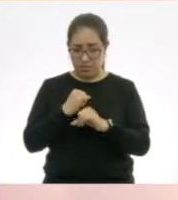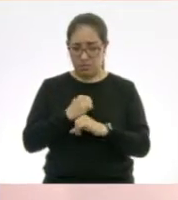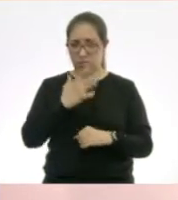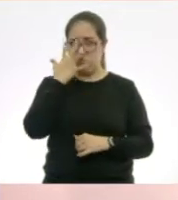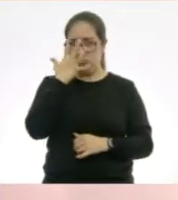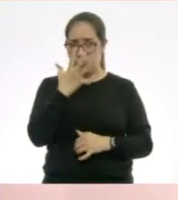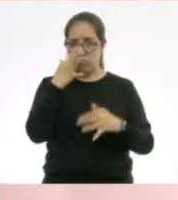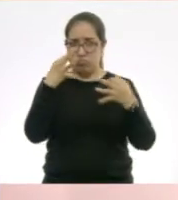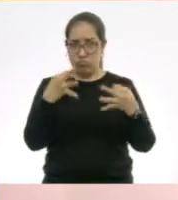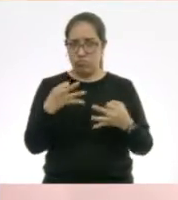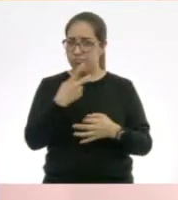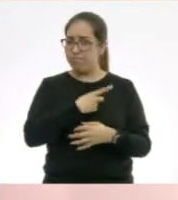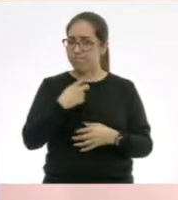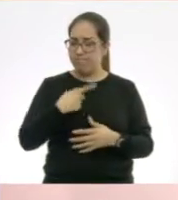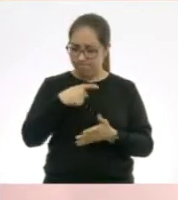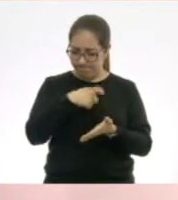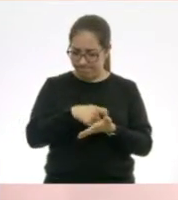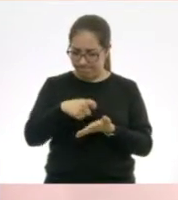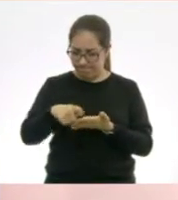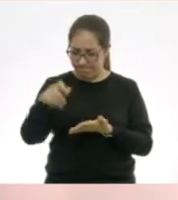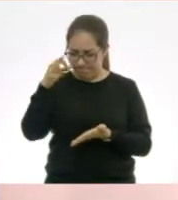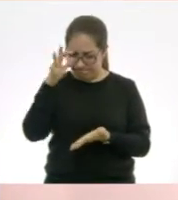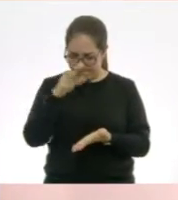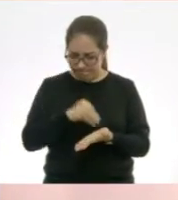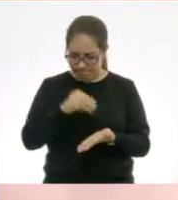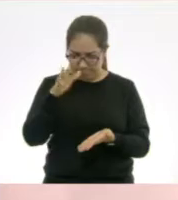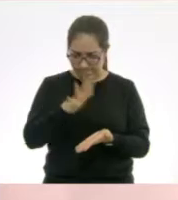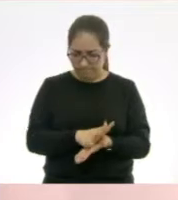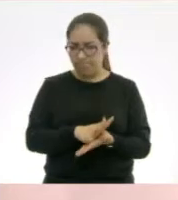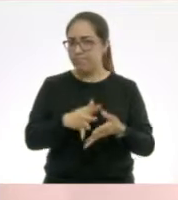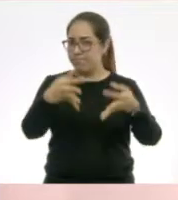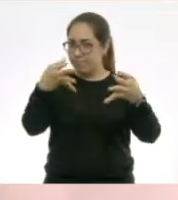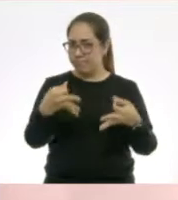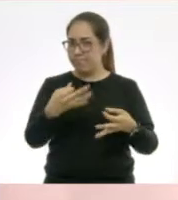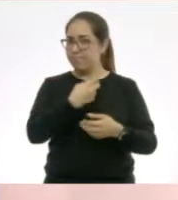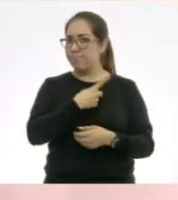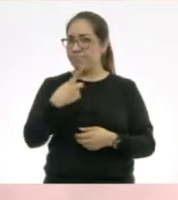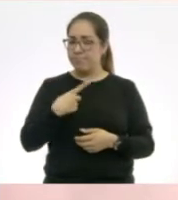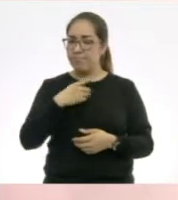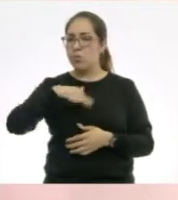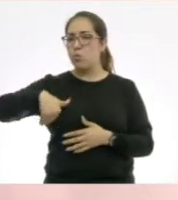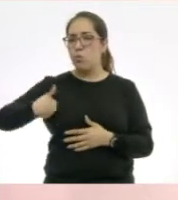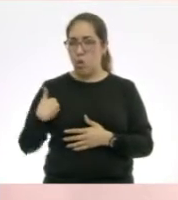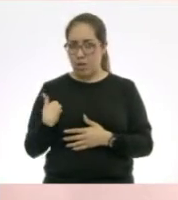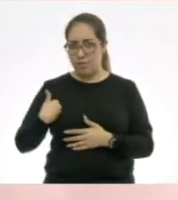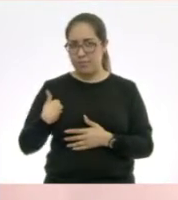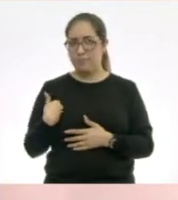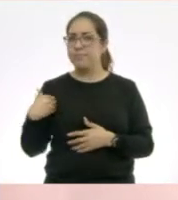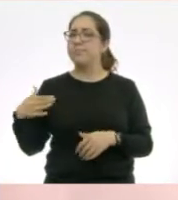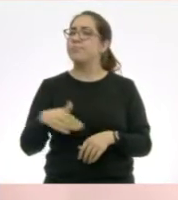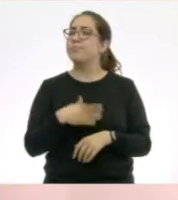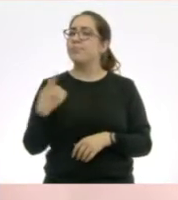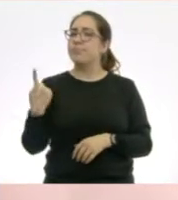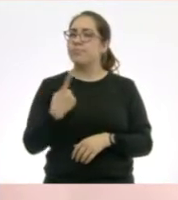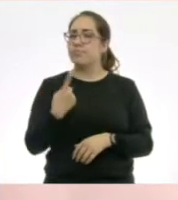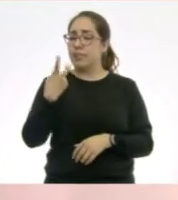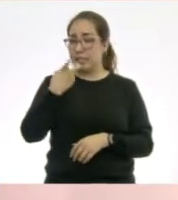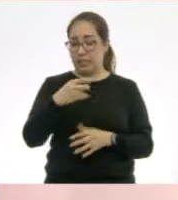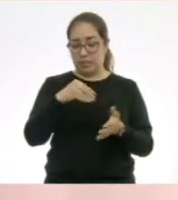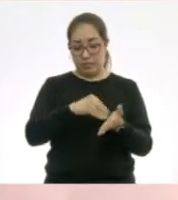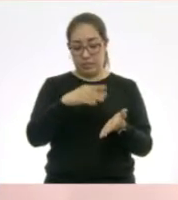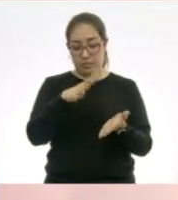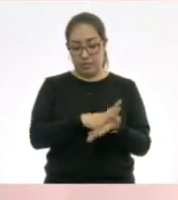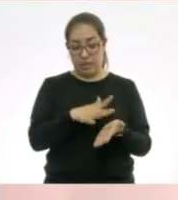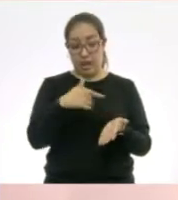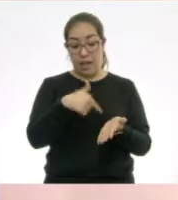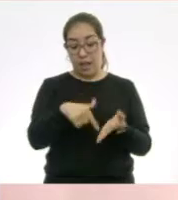tengo que ser muy puntual en lo que yo voy a escribir en mis fichas e irlas guardando. ¿Por qué? Porque estas fichas son las que me van a